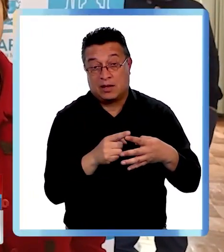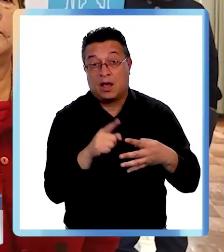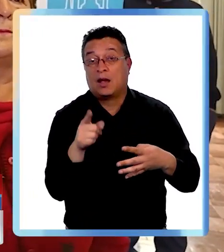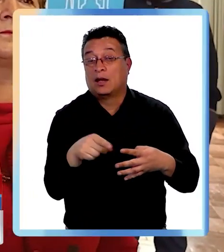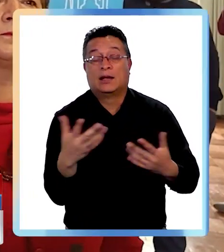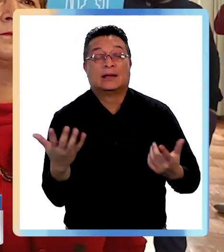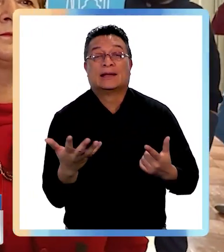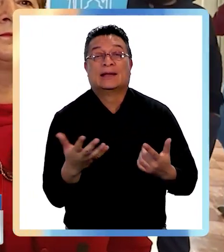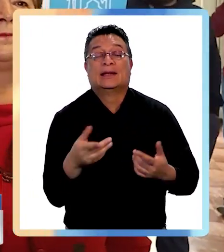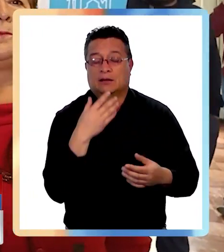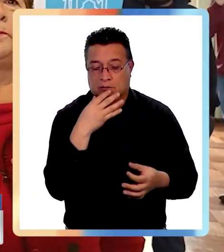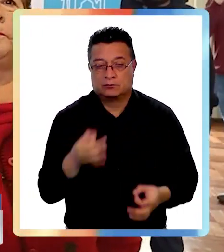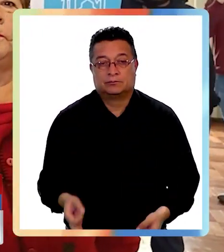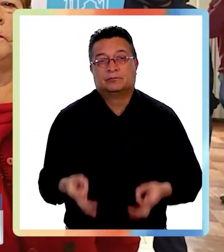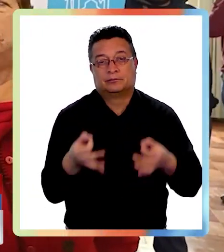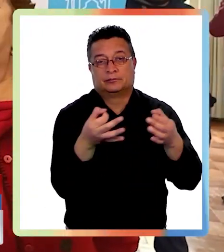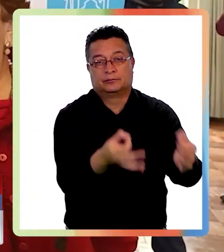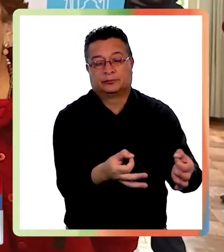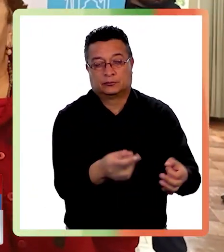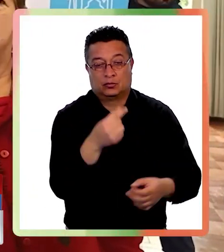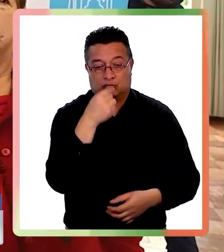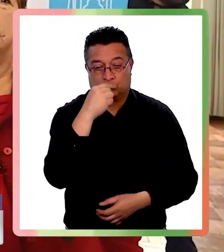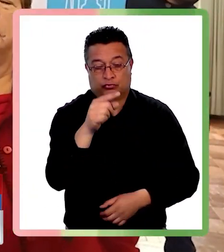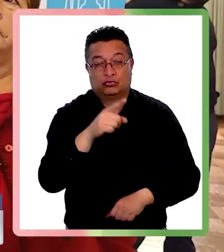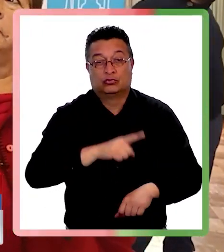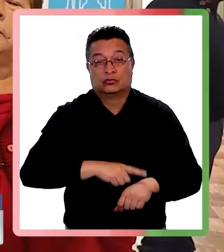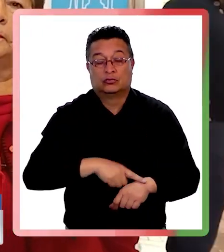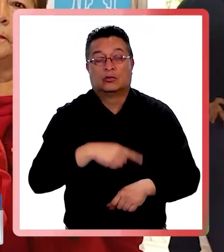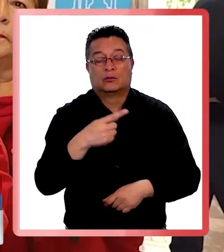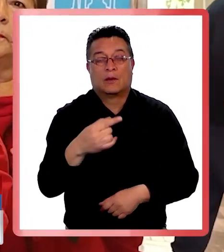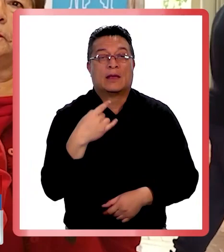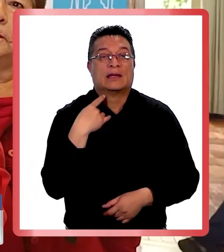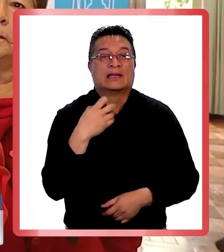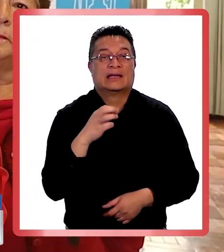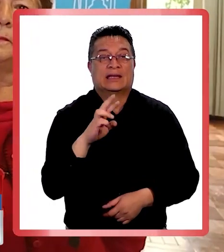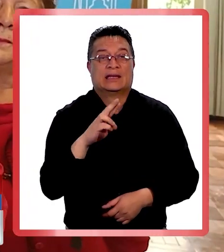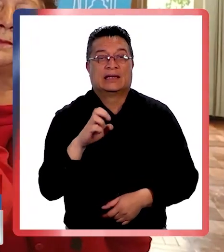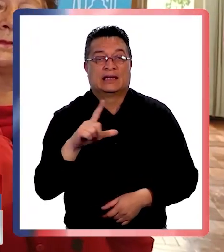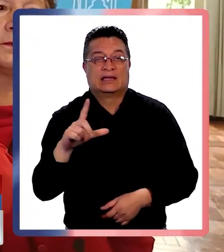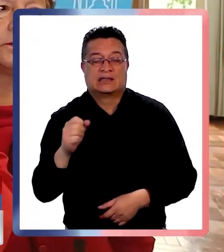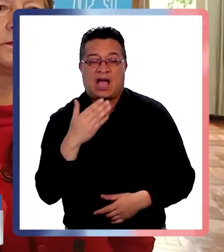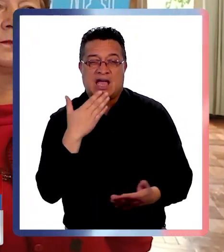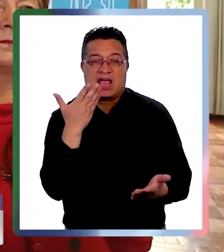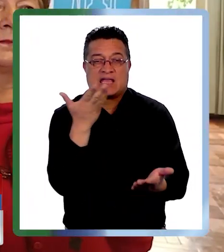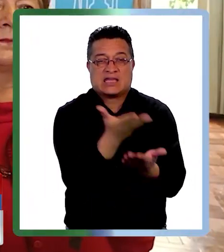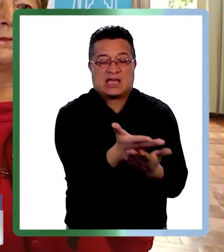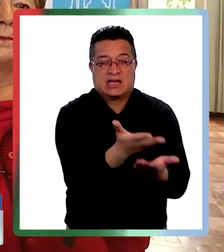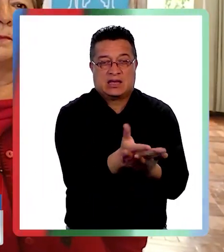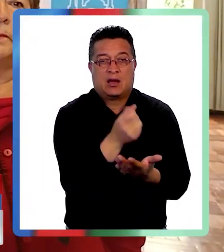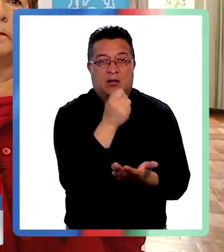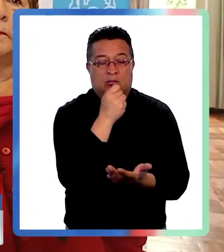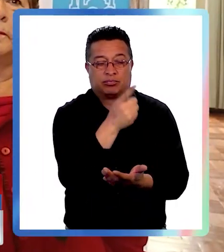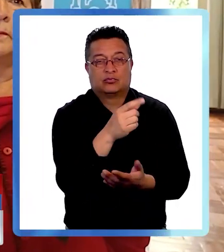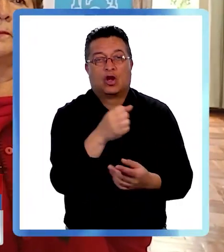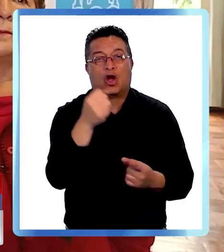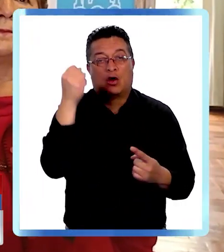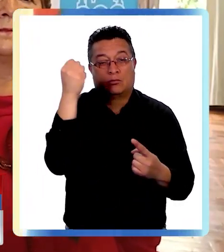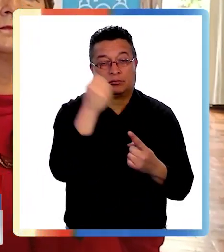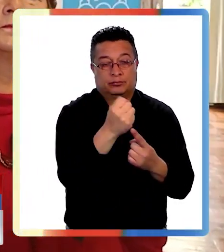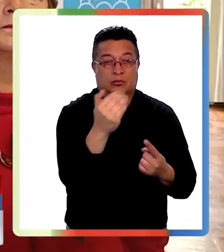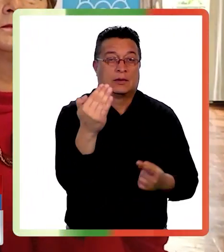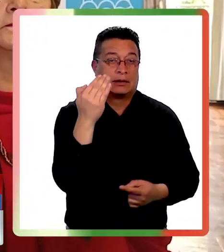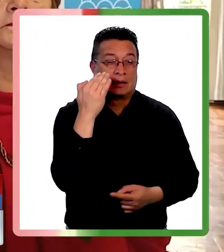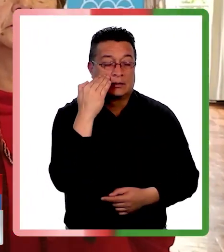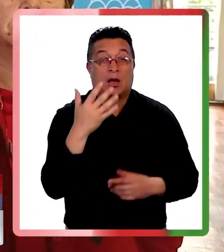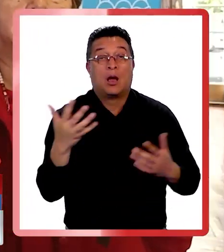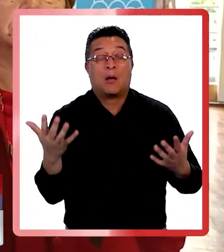vamos a presentar en las próximas horas una querella penal por homicidio frustrado